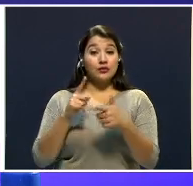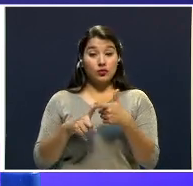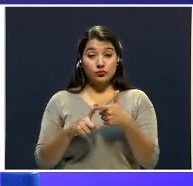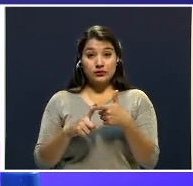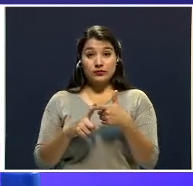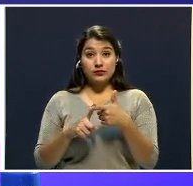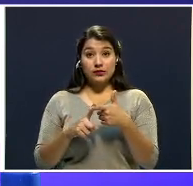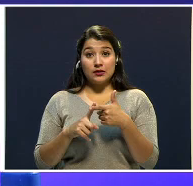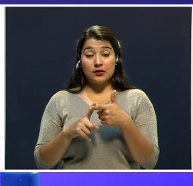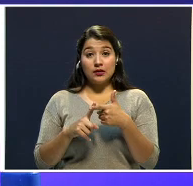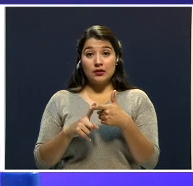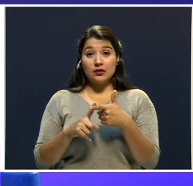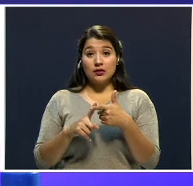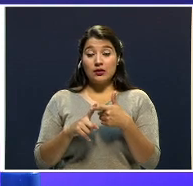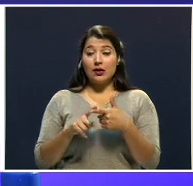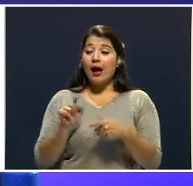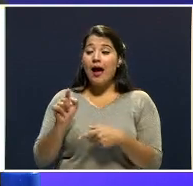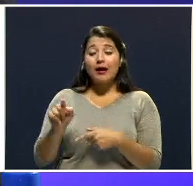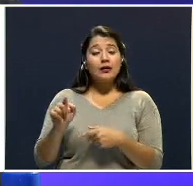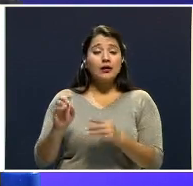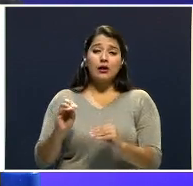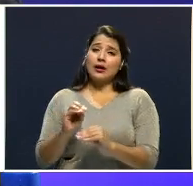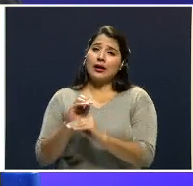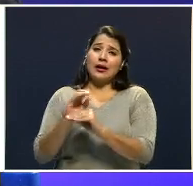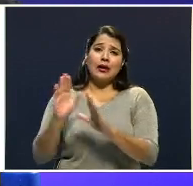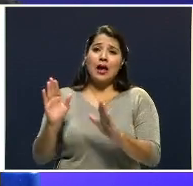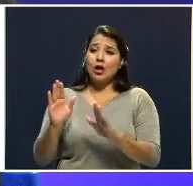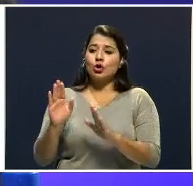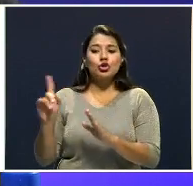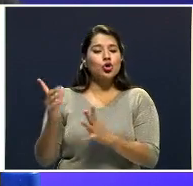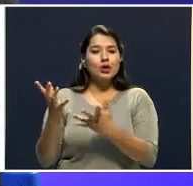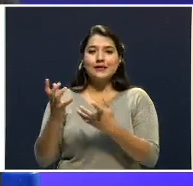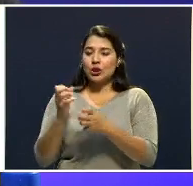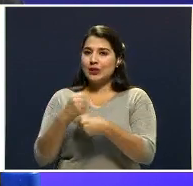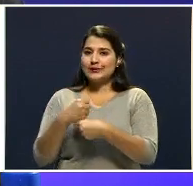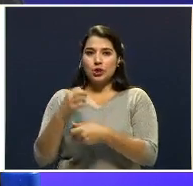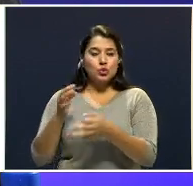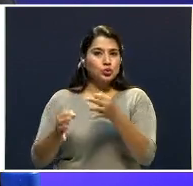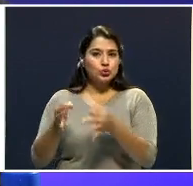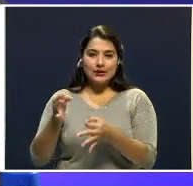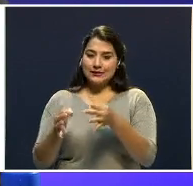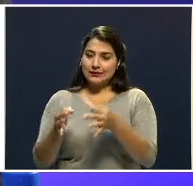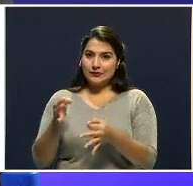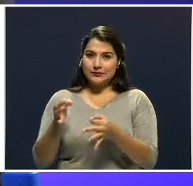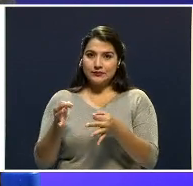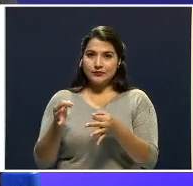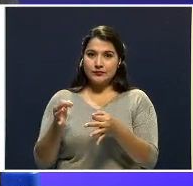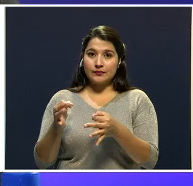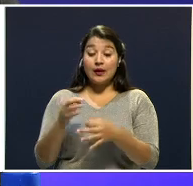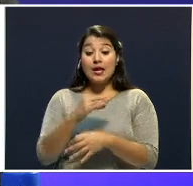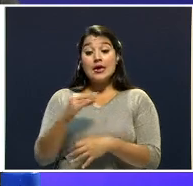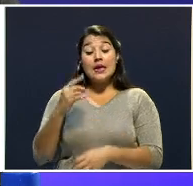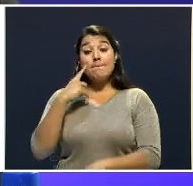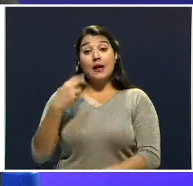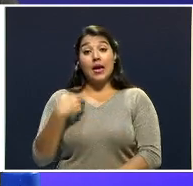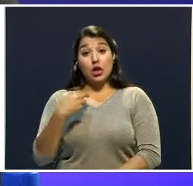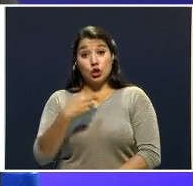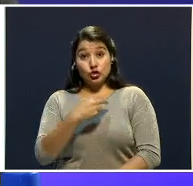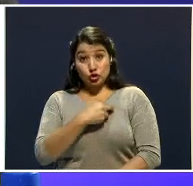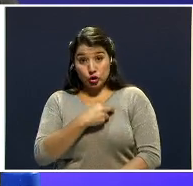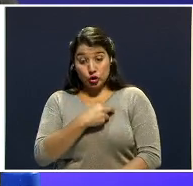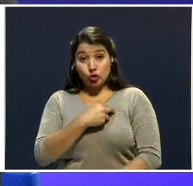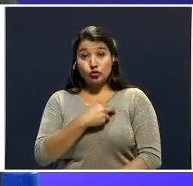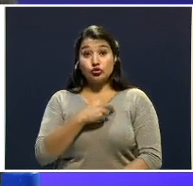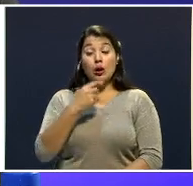Entonces, aquí hubo un claro caso de denegación de justicia, en el cual, para nosotros, para don